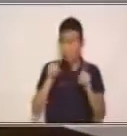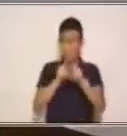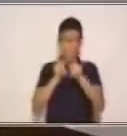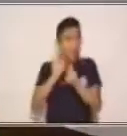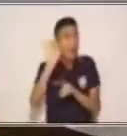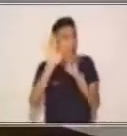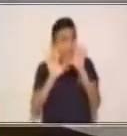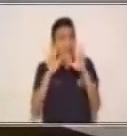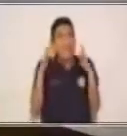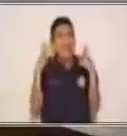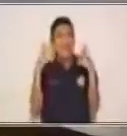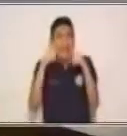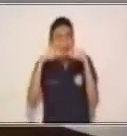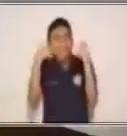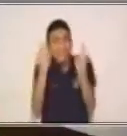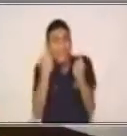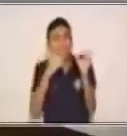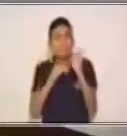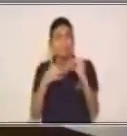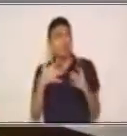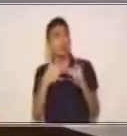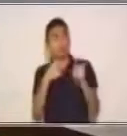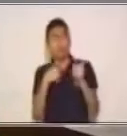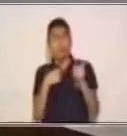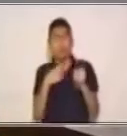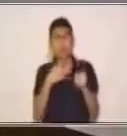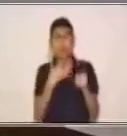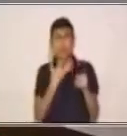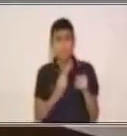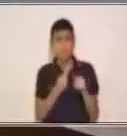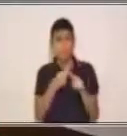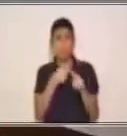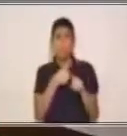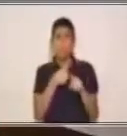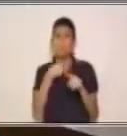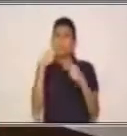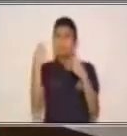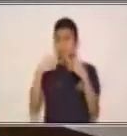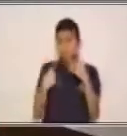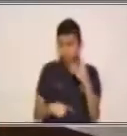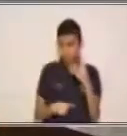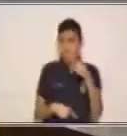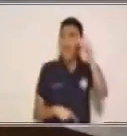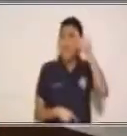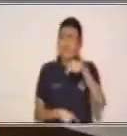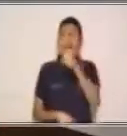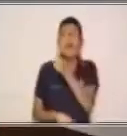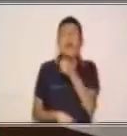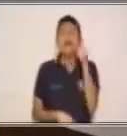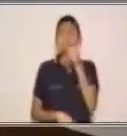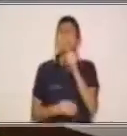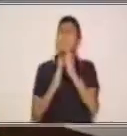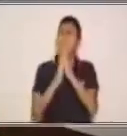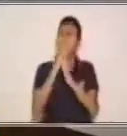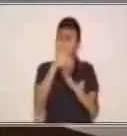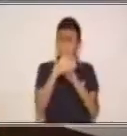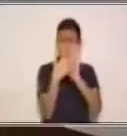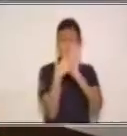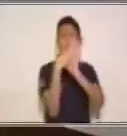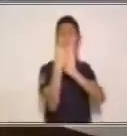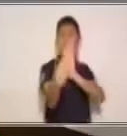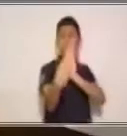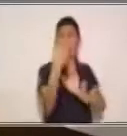qué situación nos está pasando. Entonces, ahora yo quiero que canten conmigo, que hagan los mismos